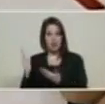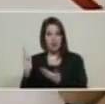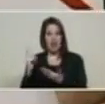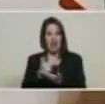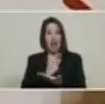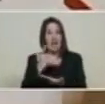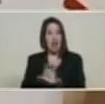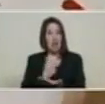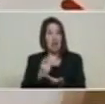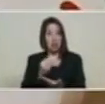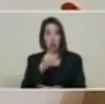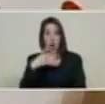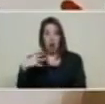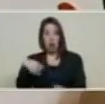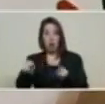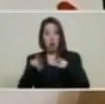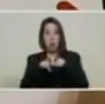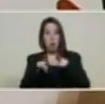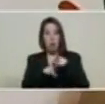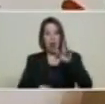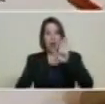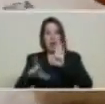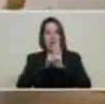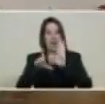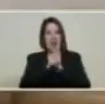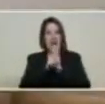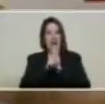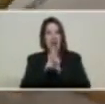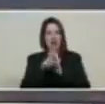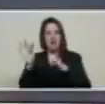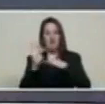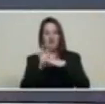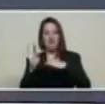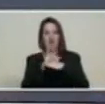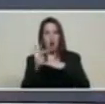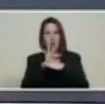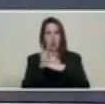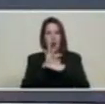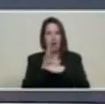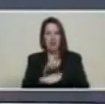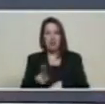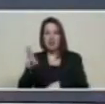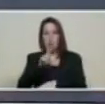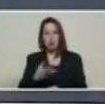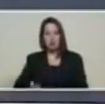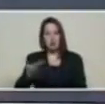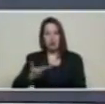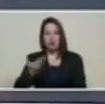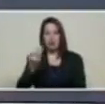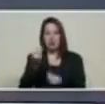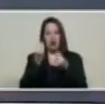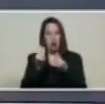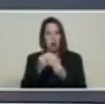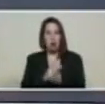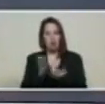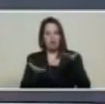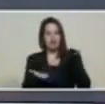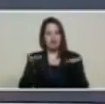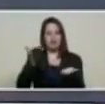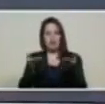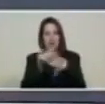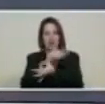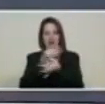que contiene la fórmula, la ecuación del equilibrio